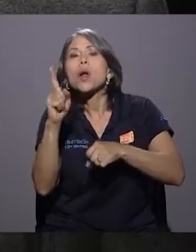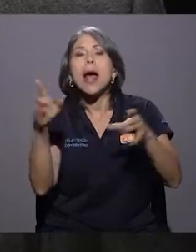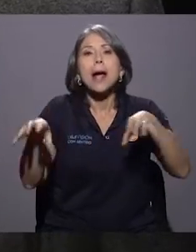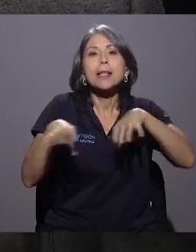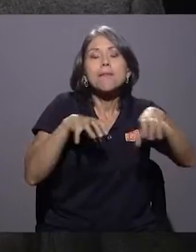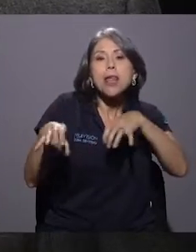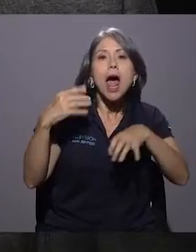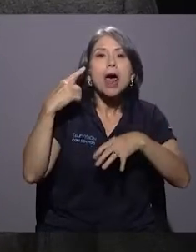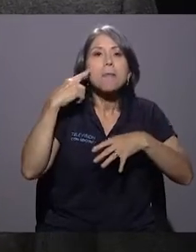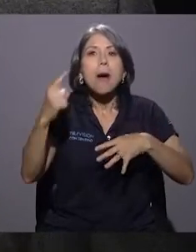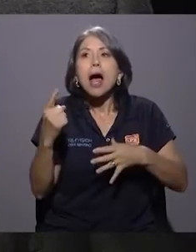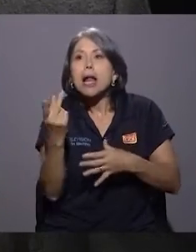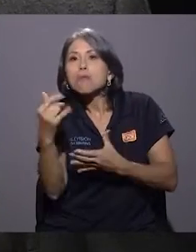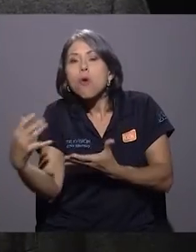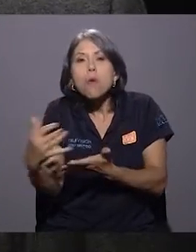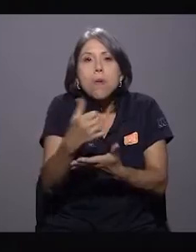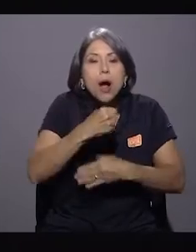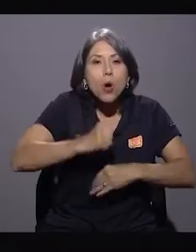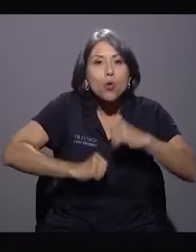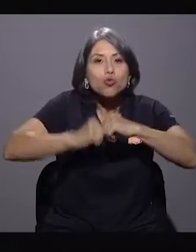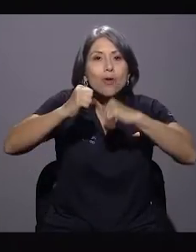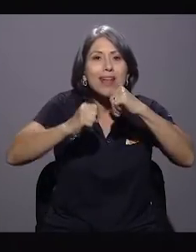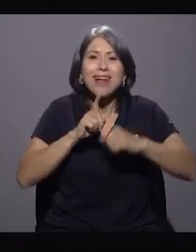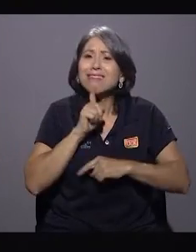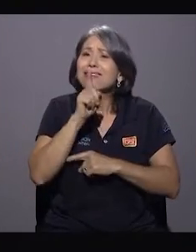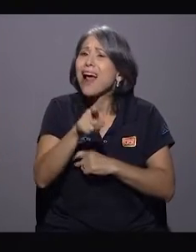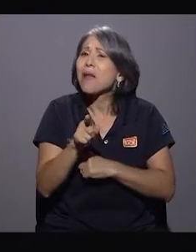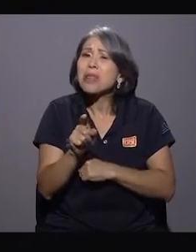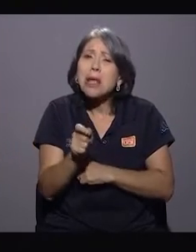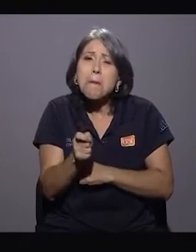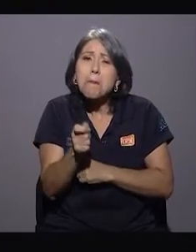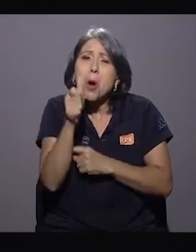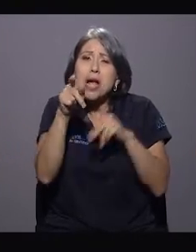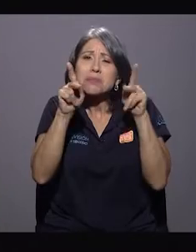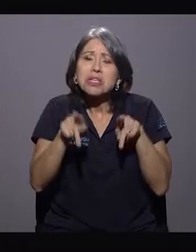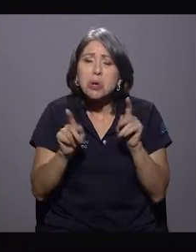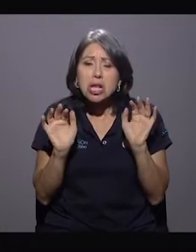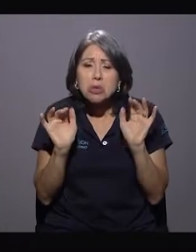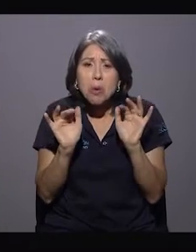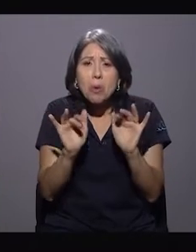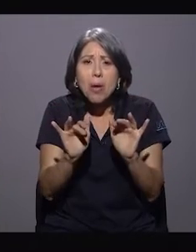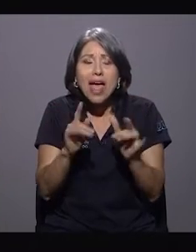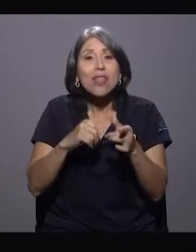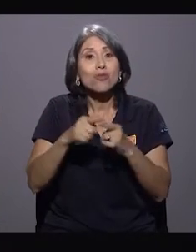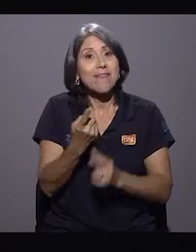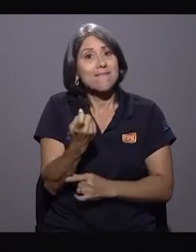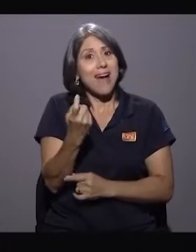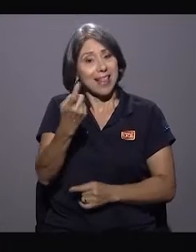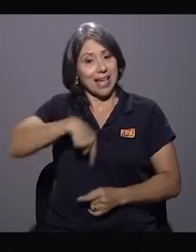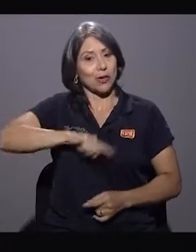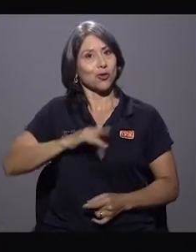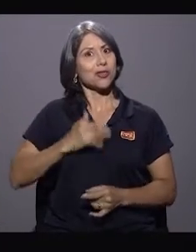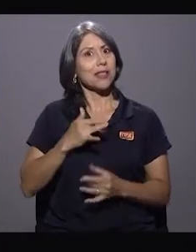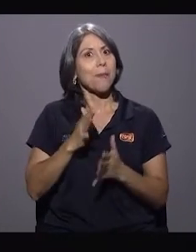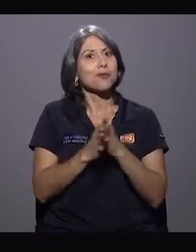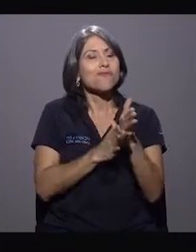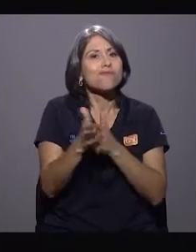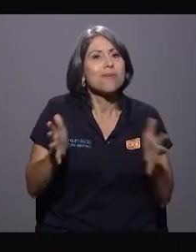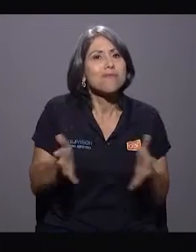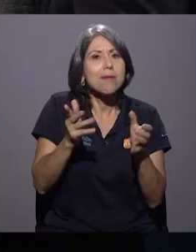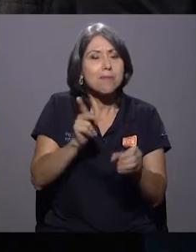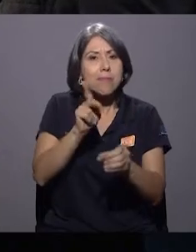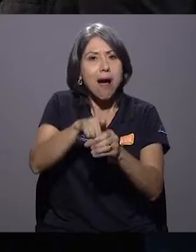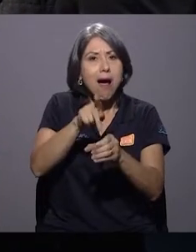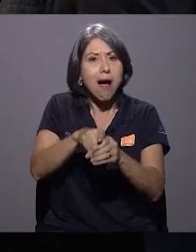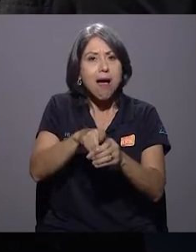construir algo en la plaza, llegan muy pocos vecinos. Nos hace falta esa cultura de participación. Entonces, es parte